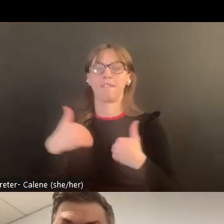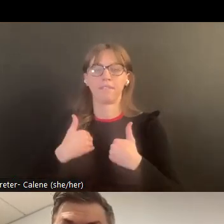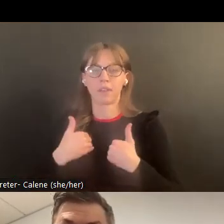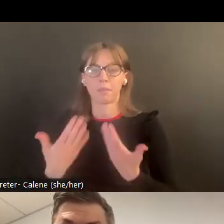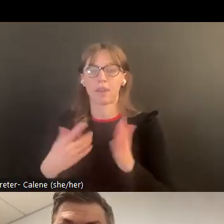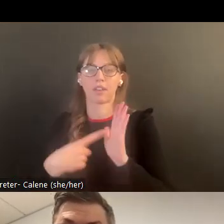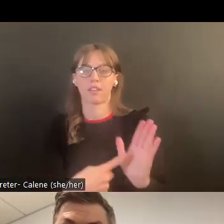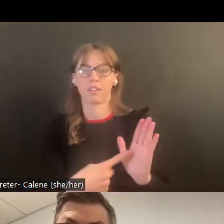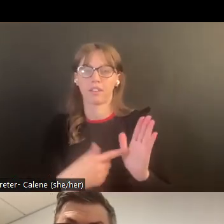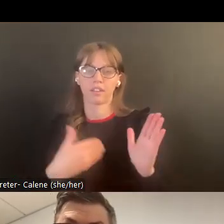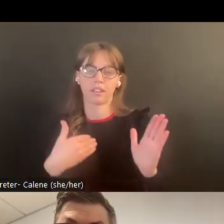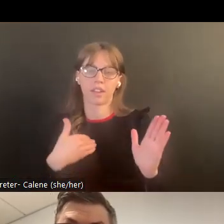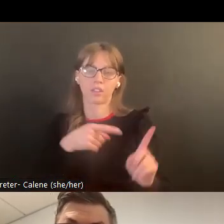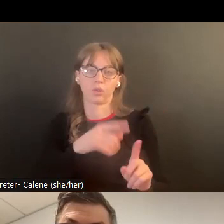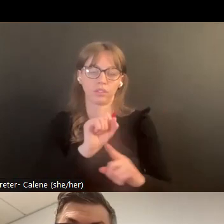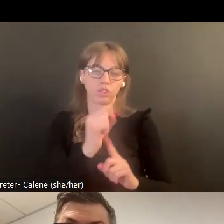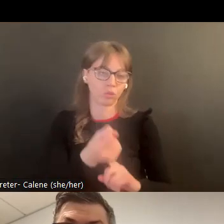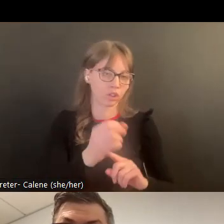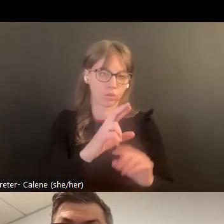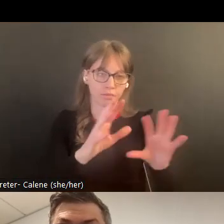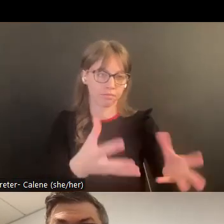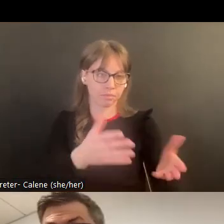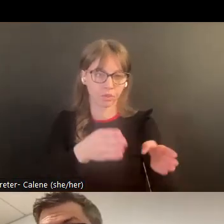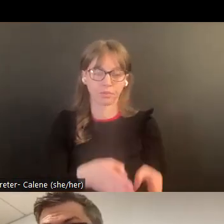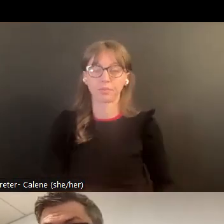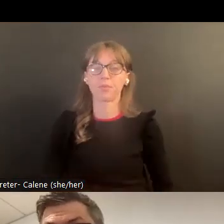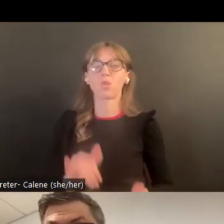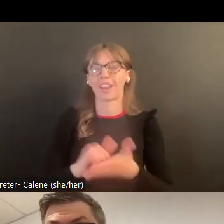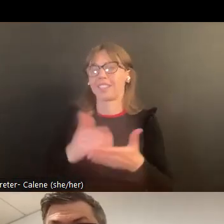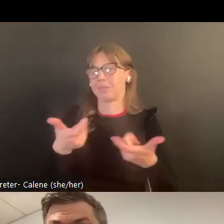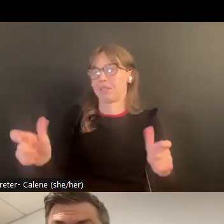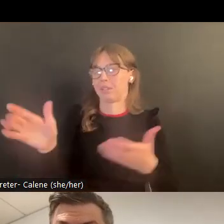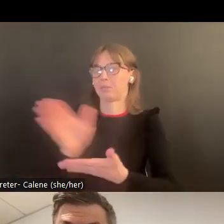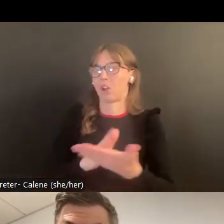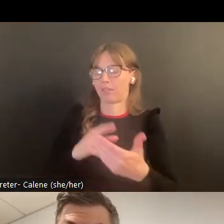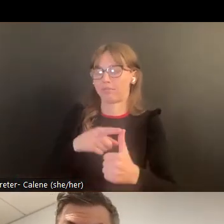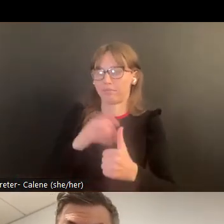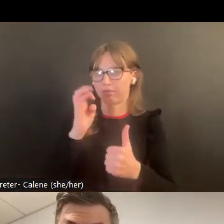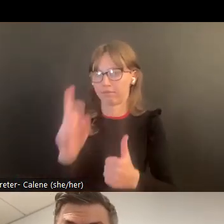poder identificar estos riesgos de letalidad que puede entonces presentar ese ofensor